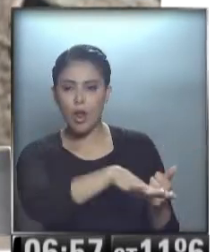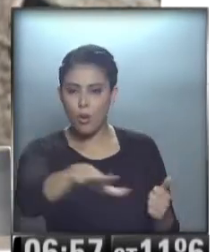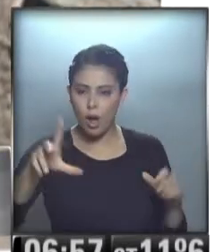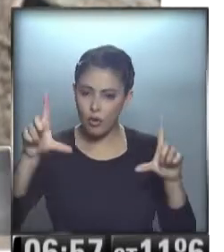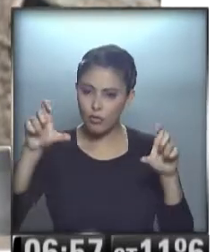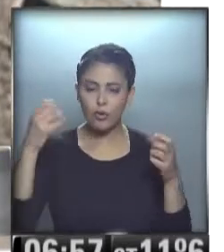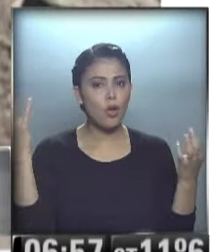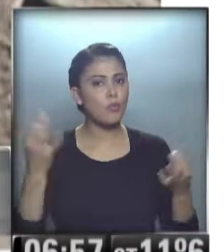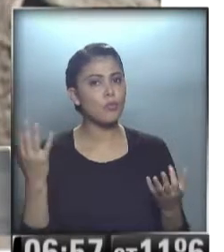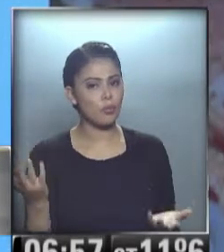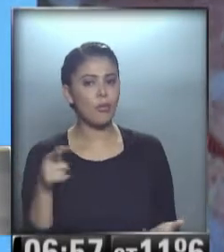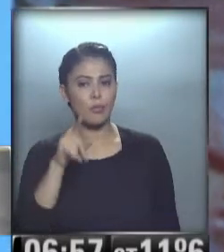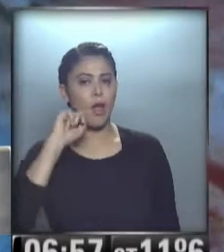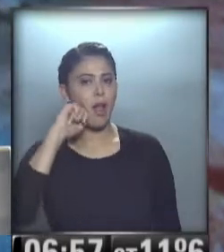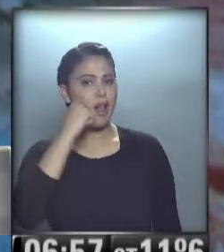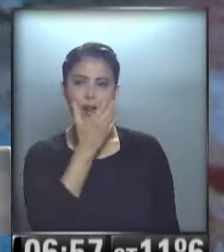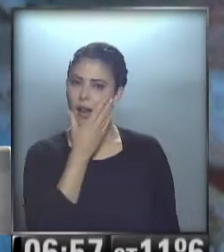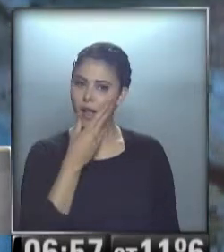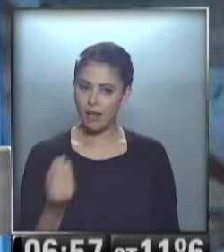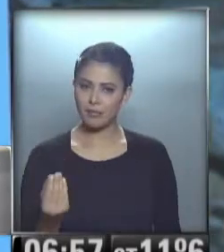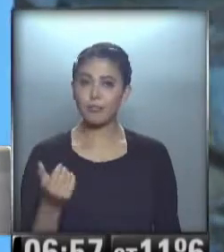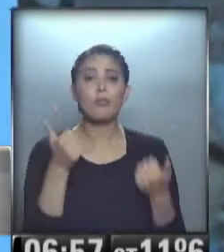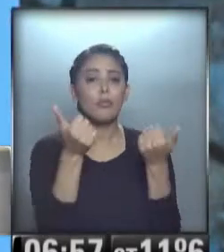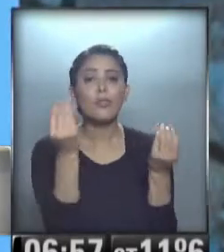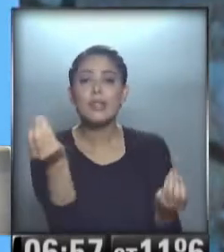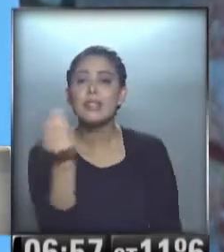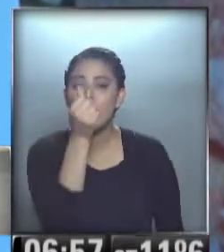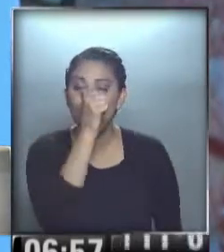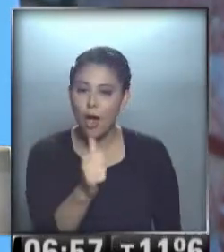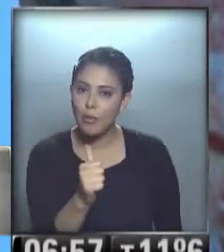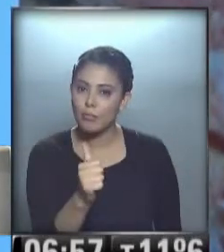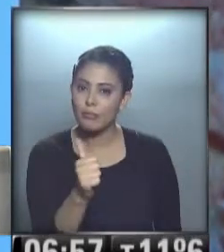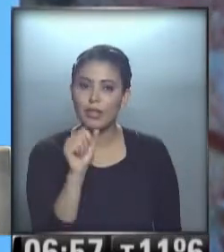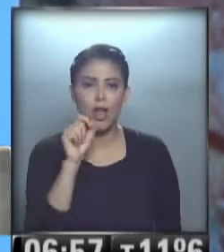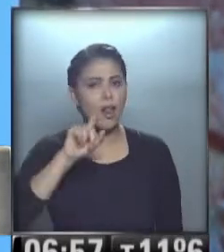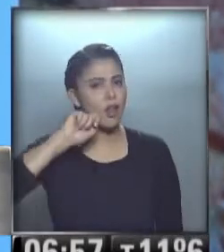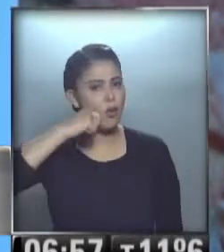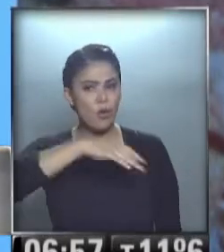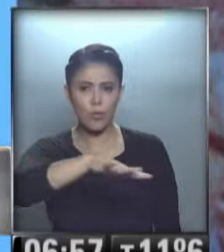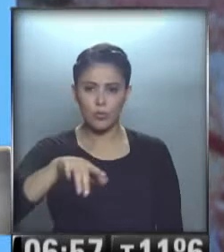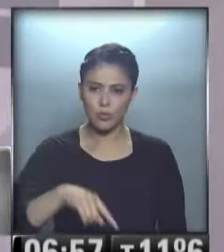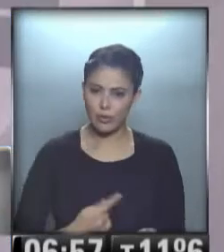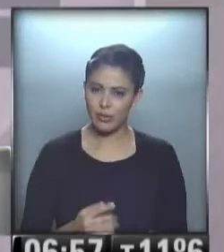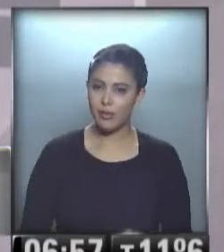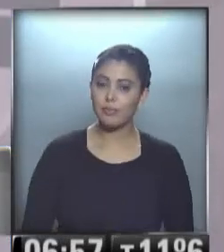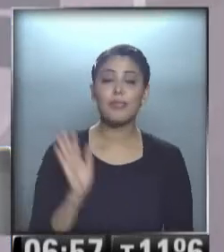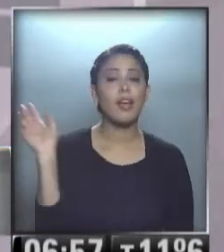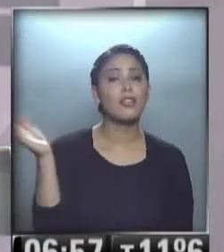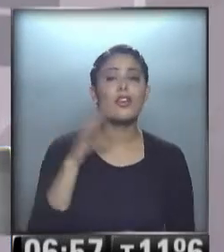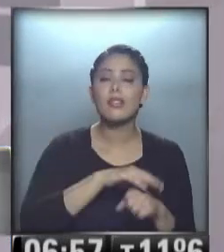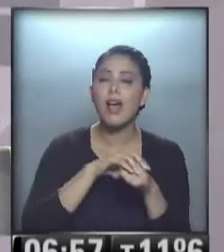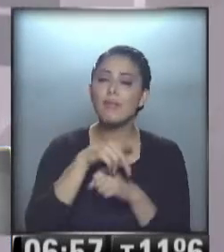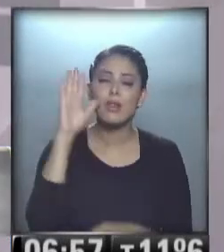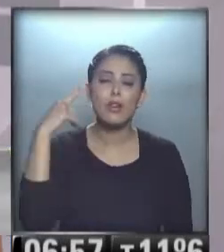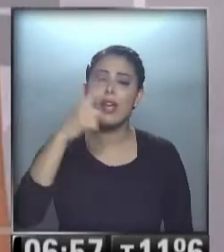mi amor! Estás divina, Zulma. ¡Buen fin de semana, Concordia, linda ciudad! A todos los amigos de